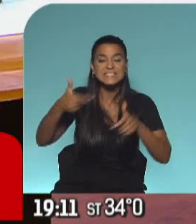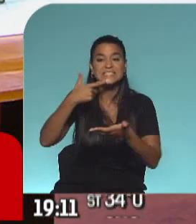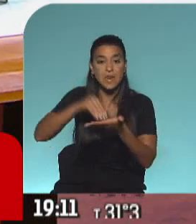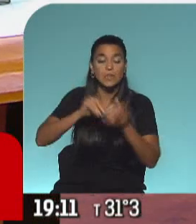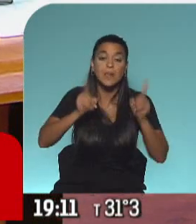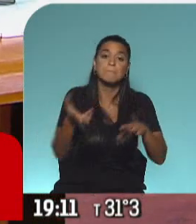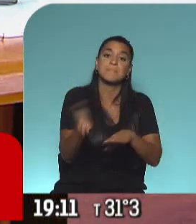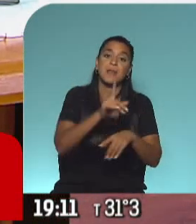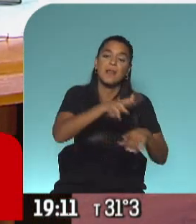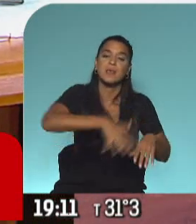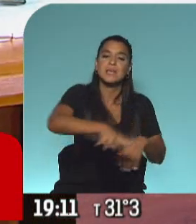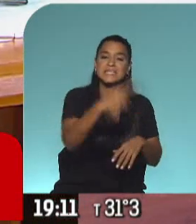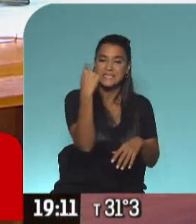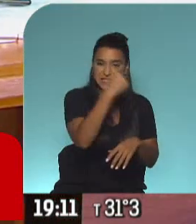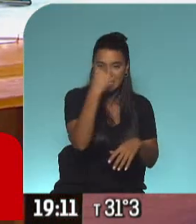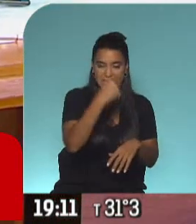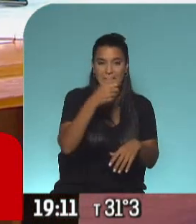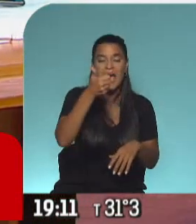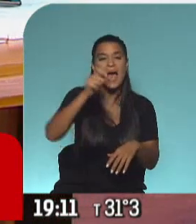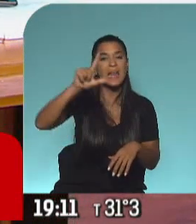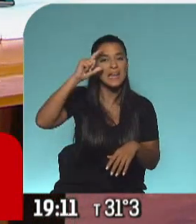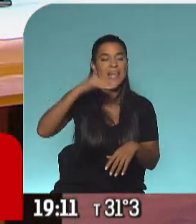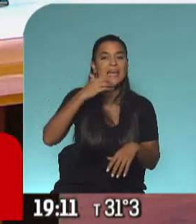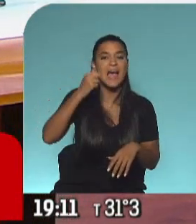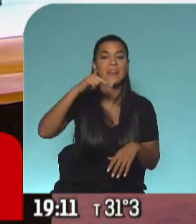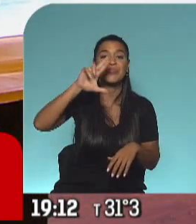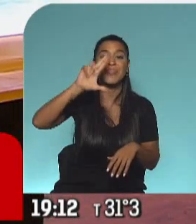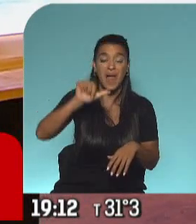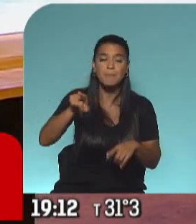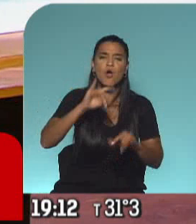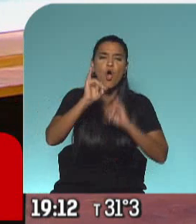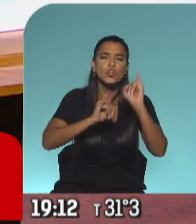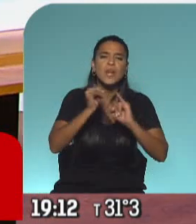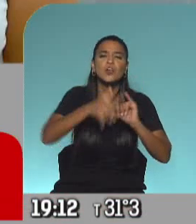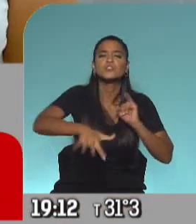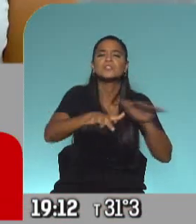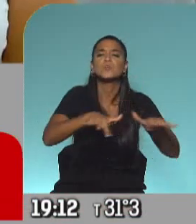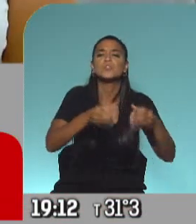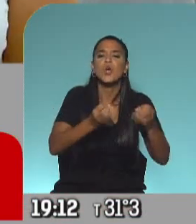testimonios del lado celeste. Allí está Alejandra Corrales, para contarnos el cuadro de situación desde ese lugar.